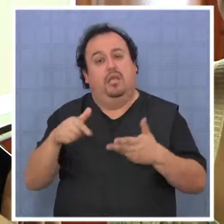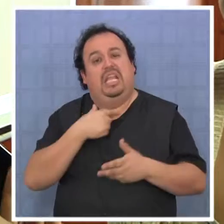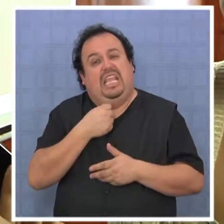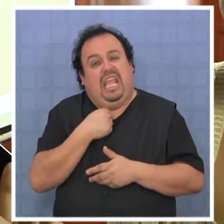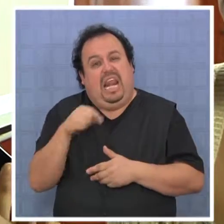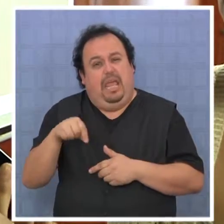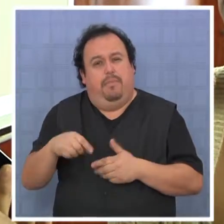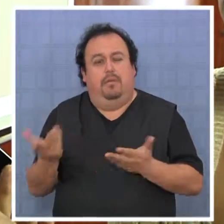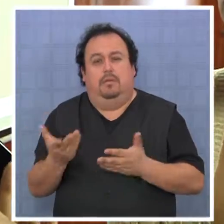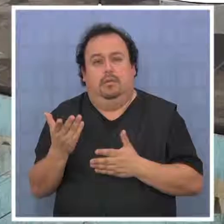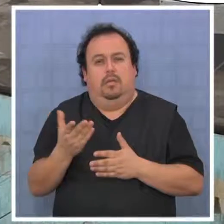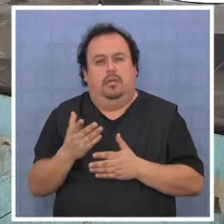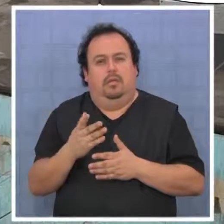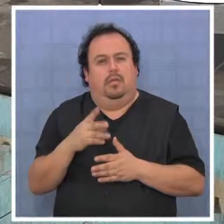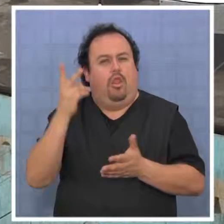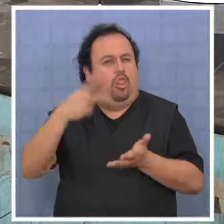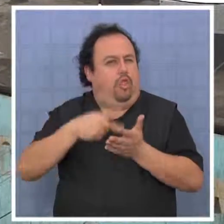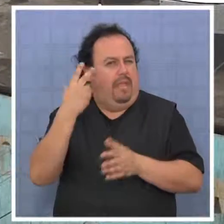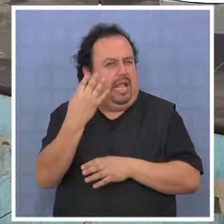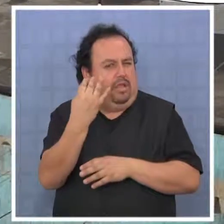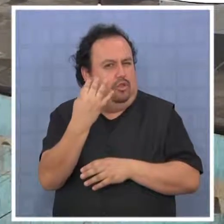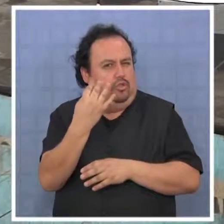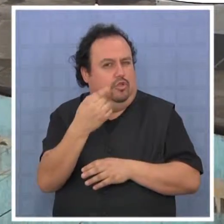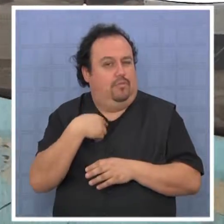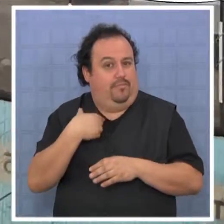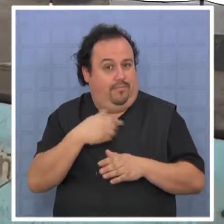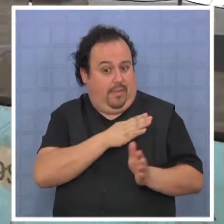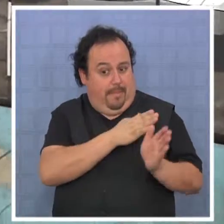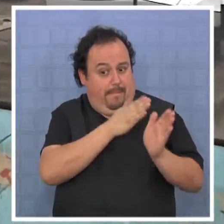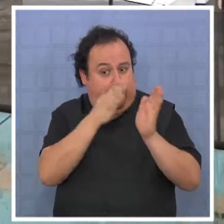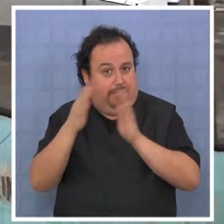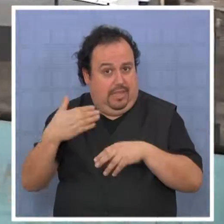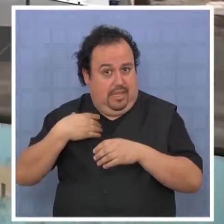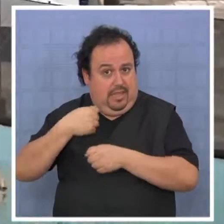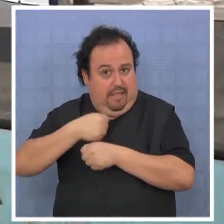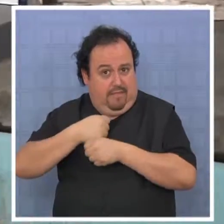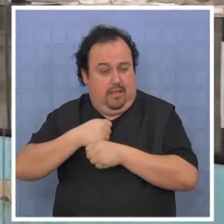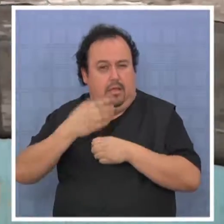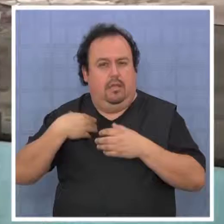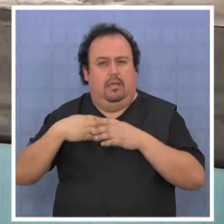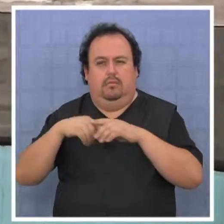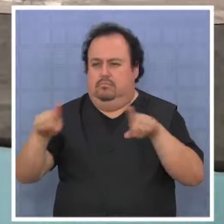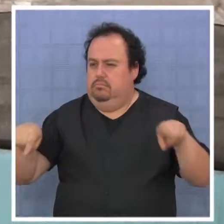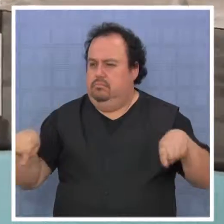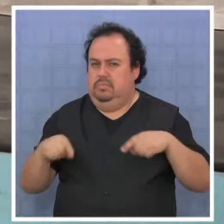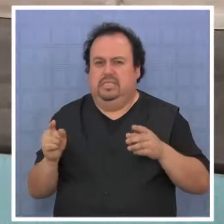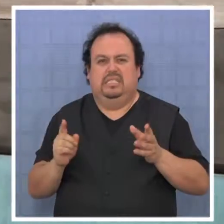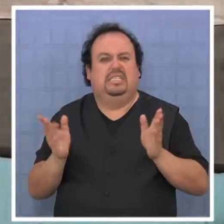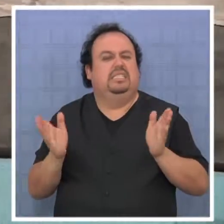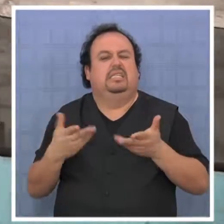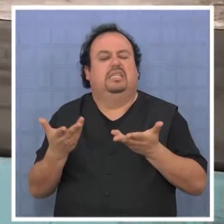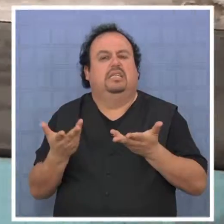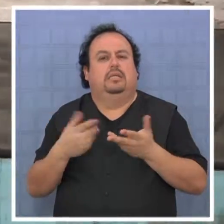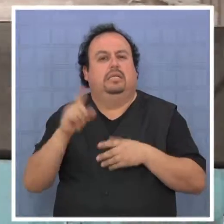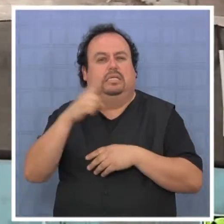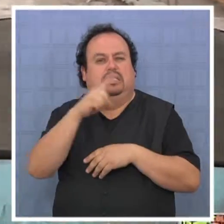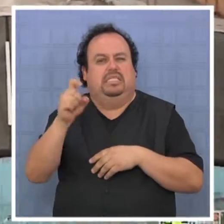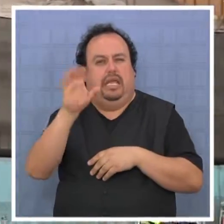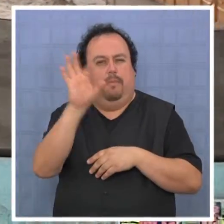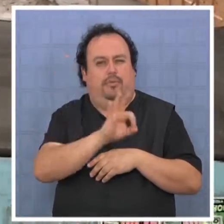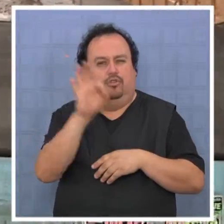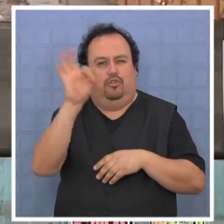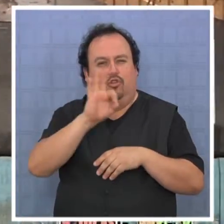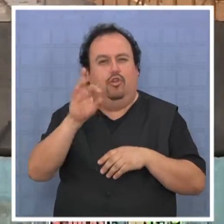Nosotros lo que queremos es de aquí a máximo el 2014, que es lo que dura nuestro periodo, que se cierre en un 100%